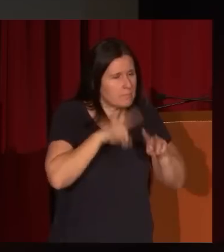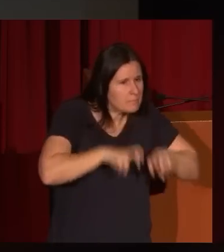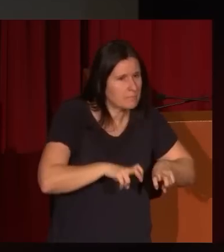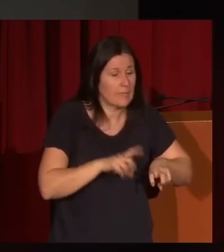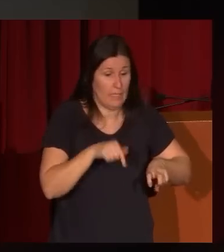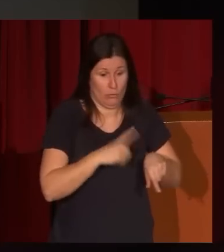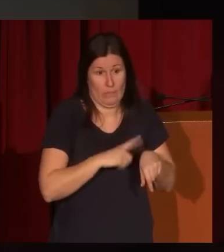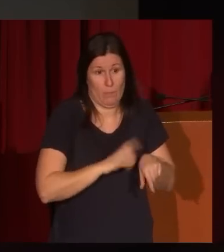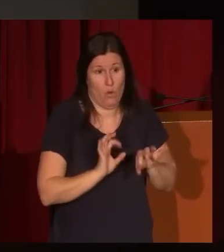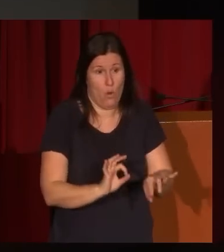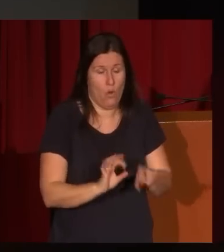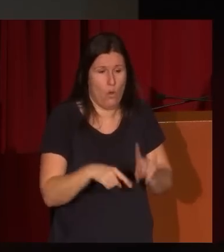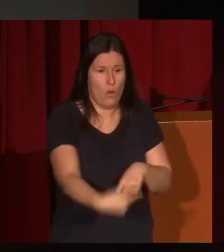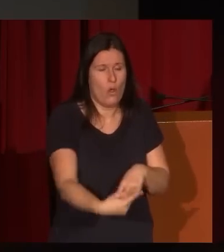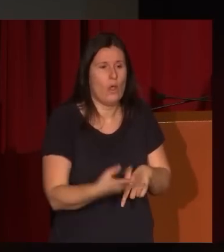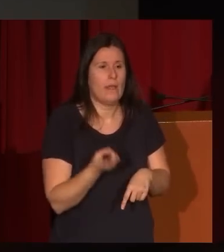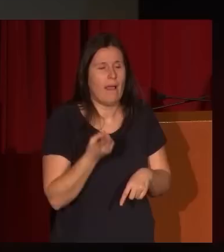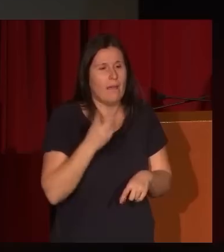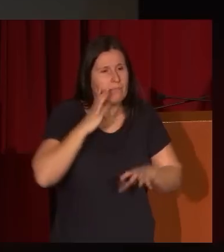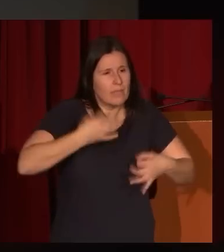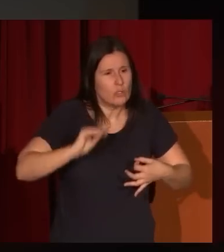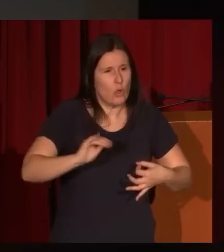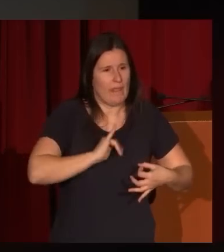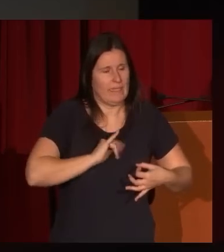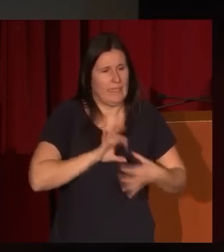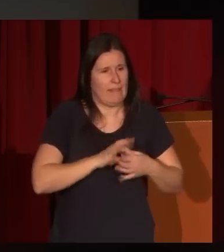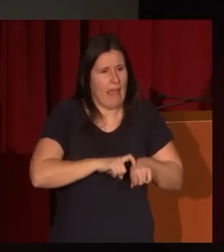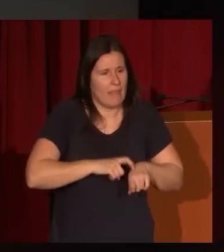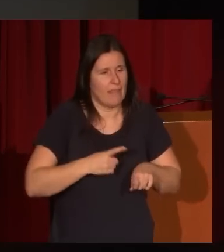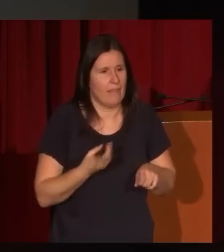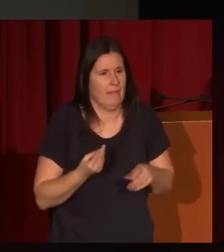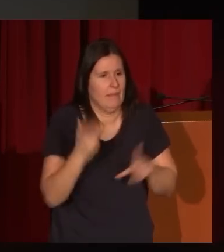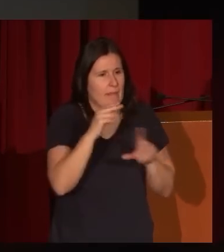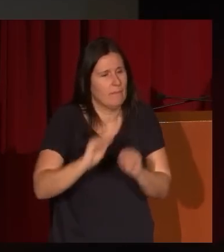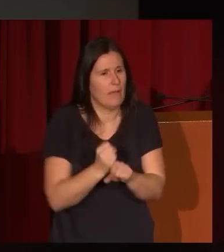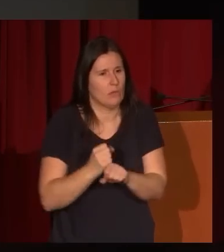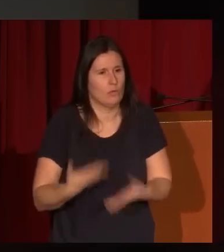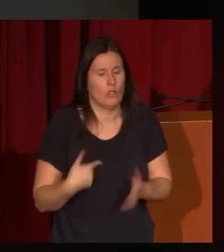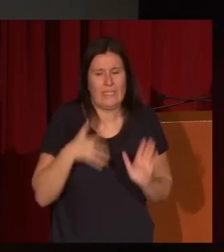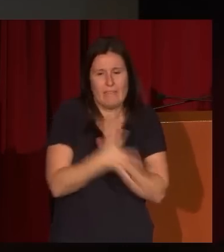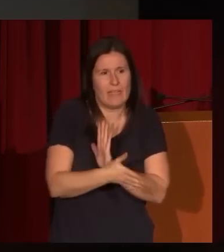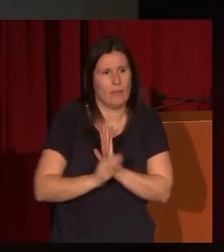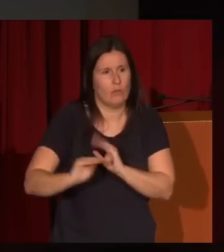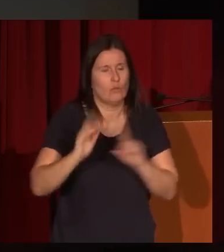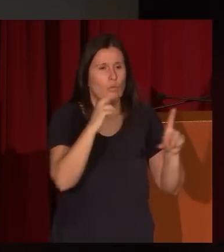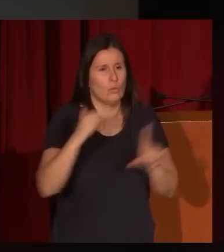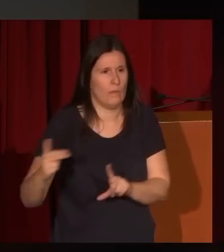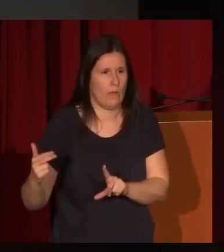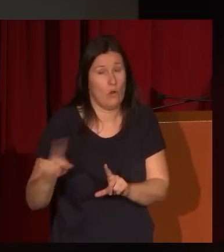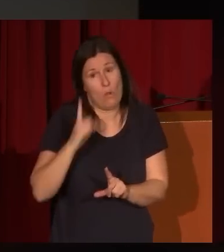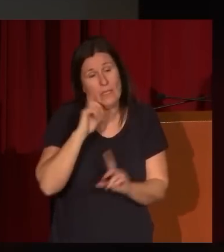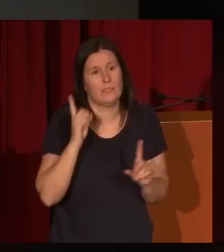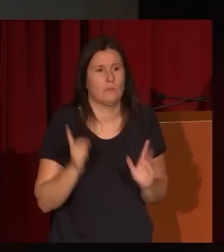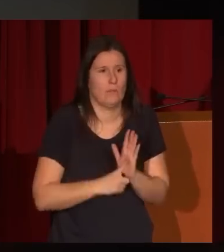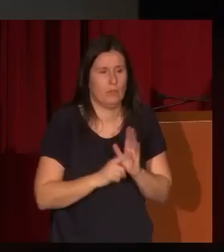minutos que siguen la verdadera identidad y el perfil verdadero, la significación lo más completo posible de